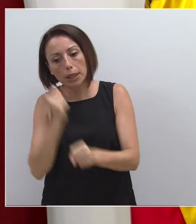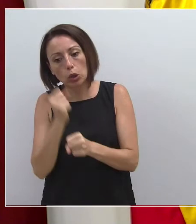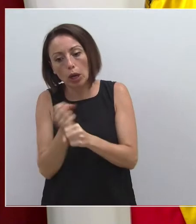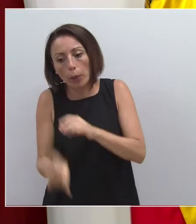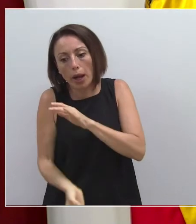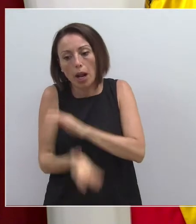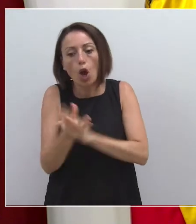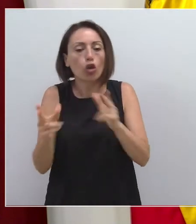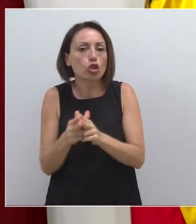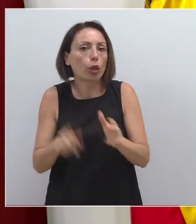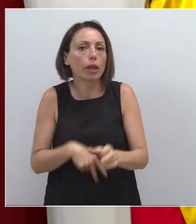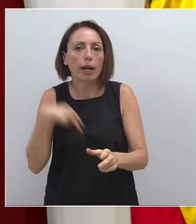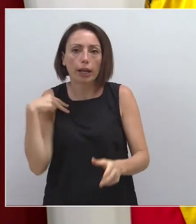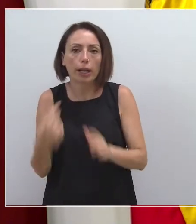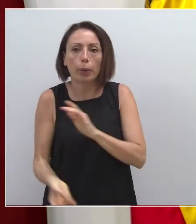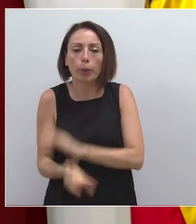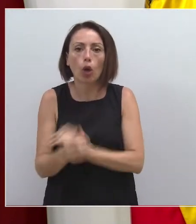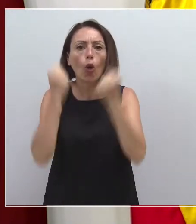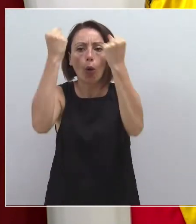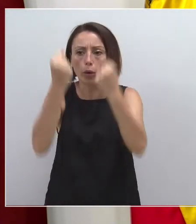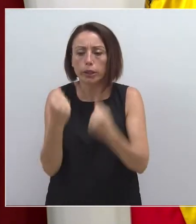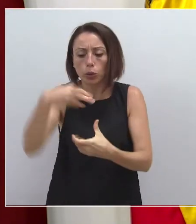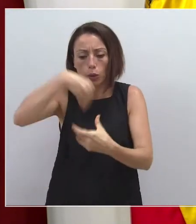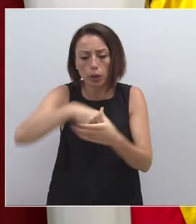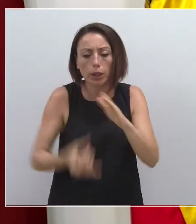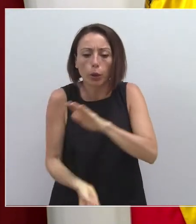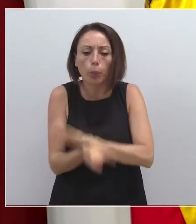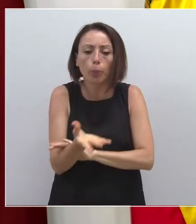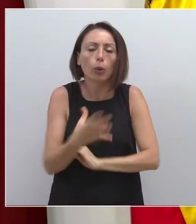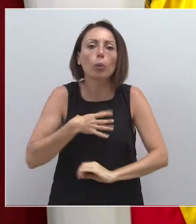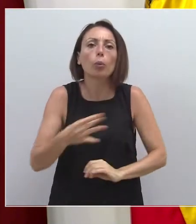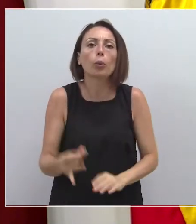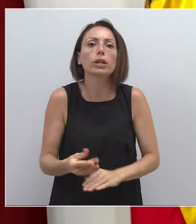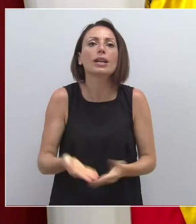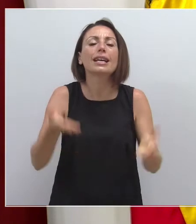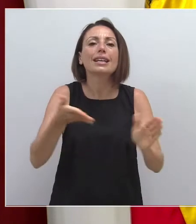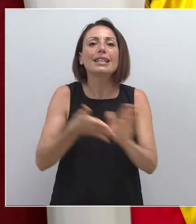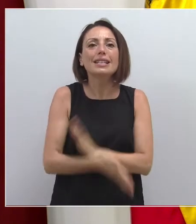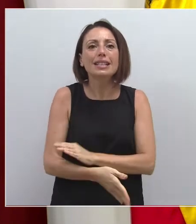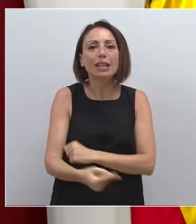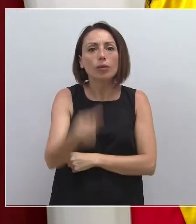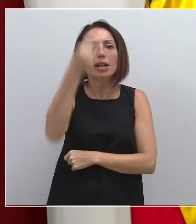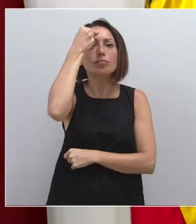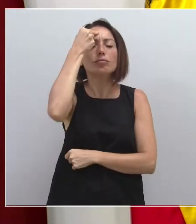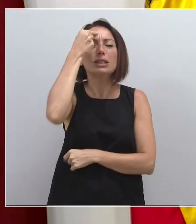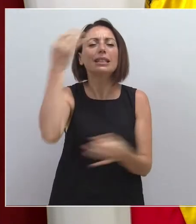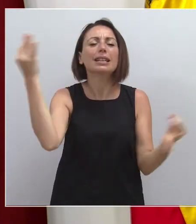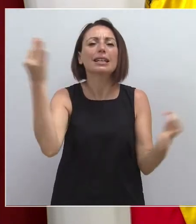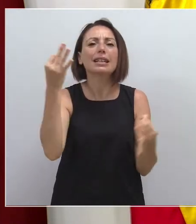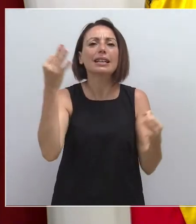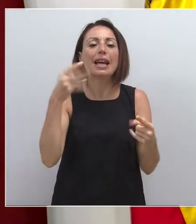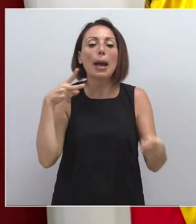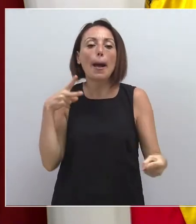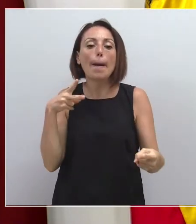social en general o en cualquier institución. Por lo tanto, ¿cuál es el elemento primordial a tener y a seguir en cuenta? Pues la